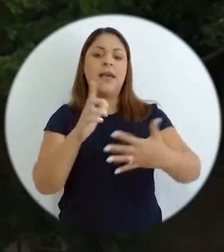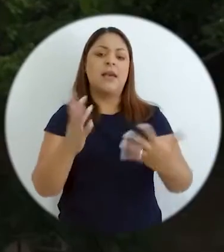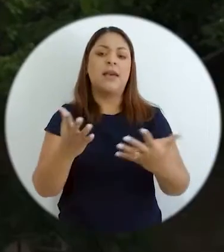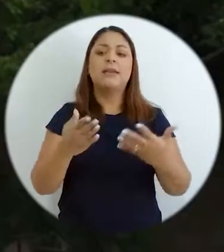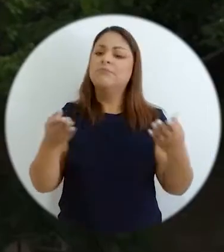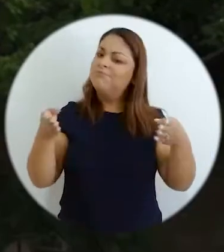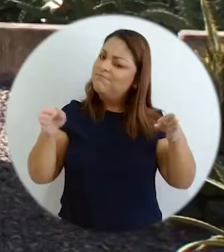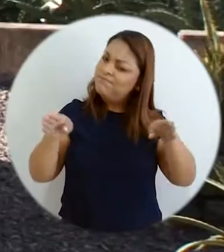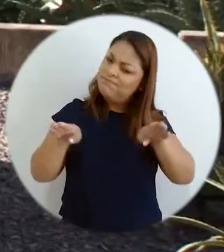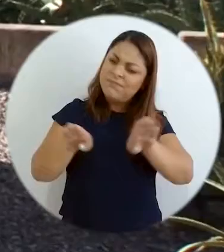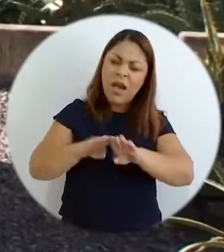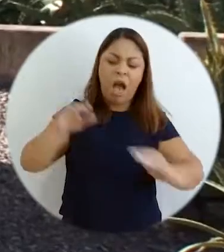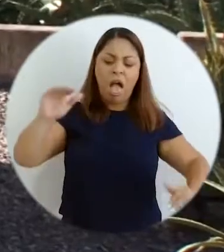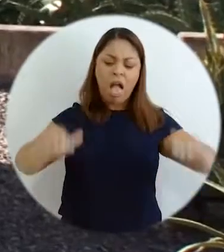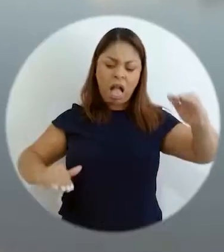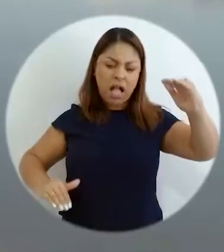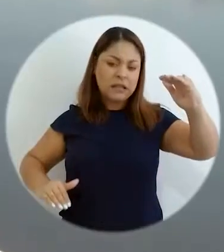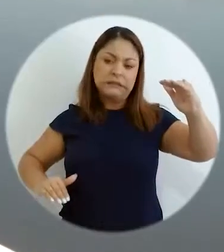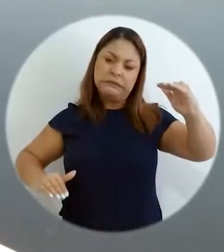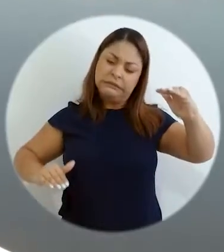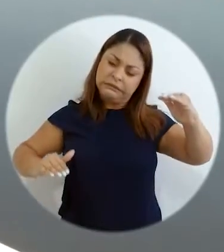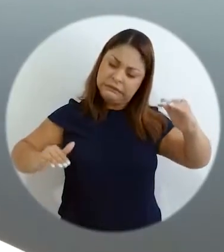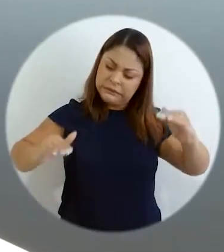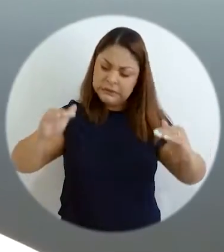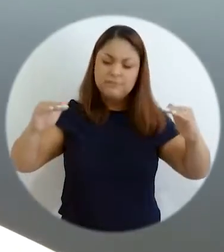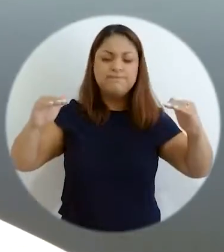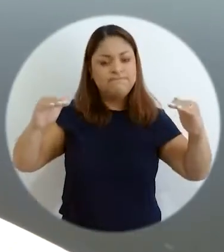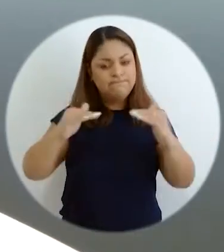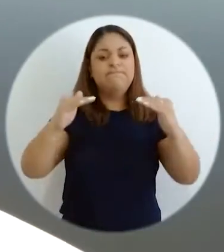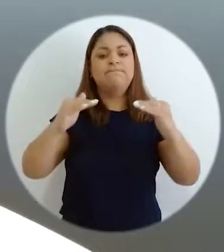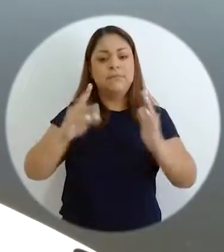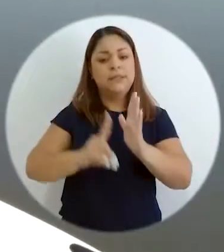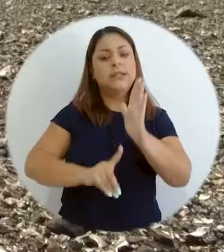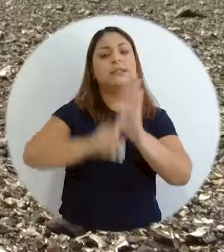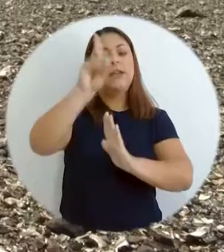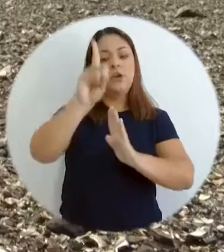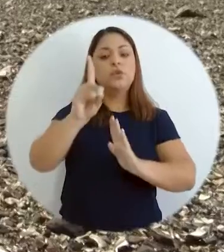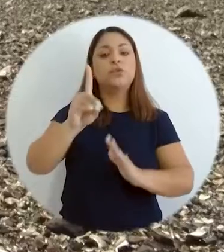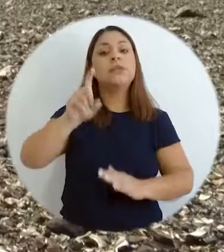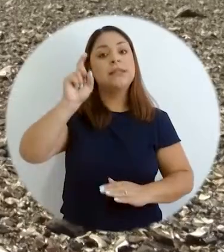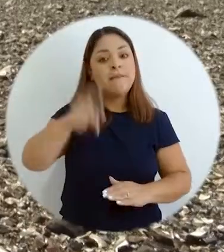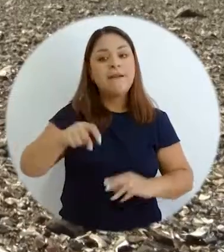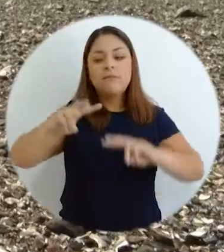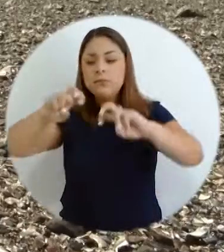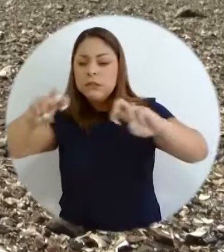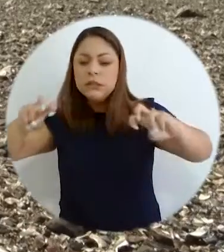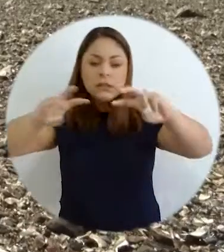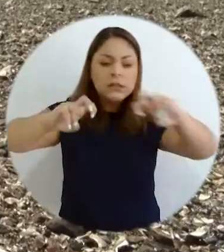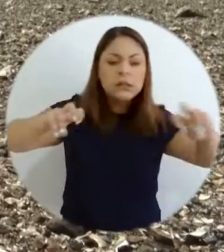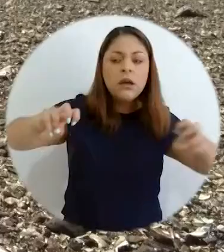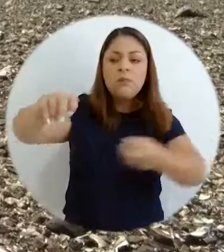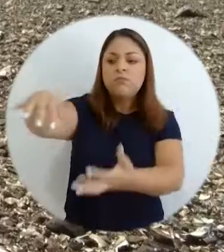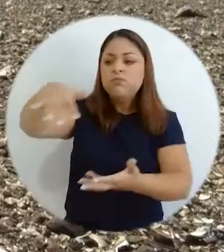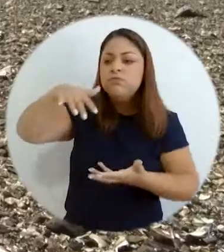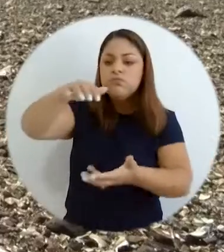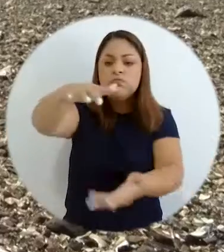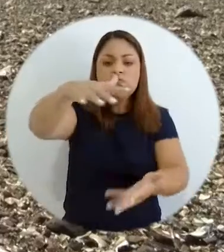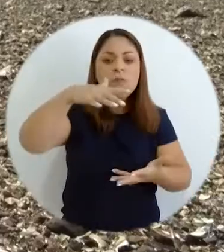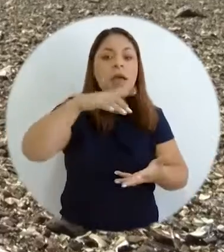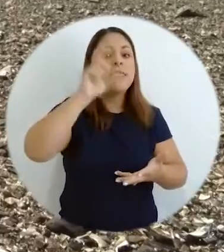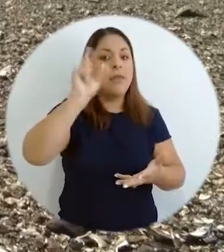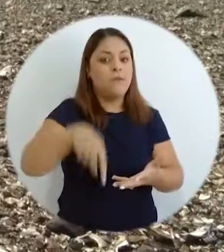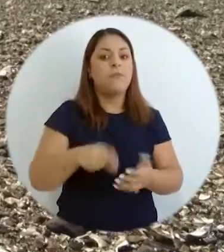cerrar brechas de desarrollo y por eso todos los instrumentos de planificación y por añadidura de presupuestación y de rendición de cuentas